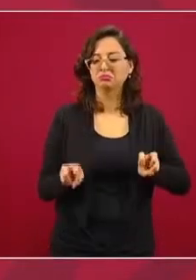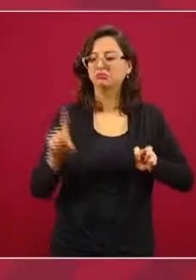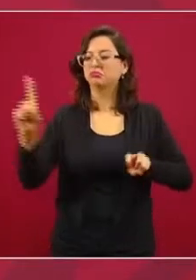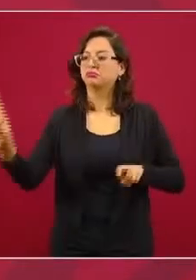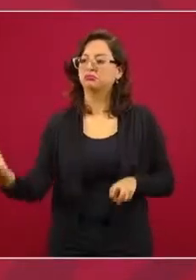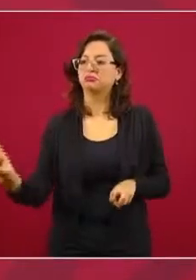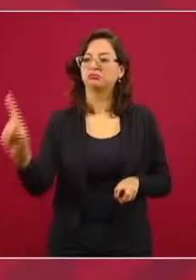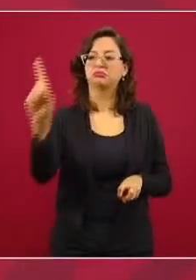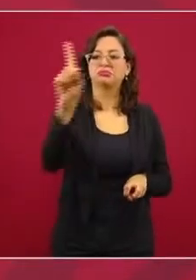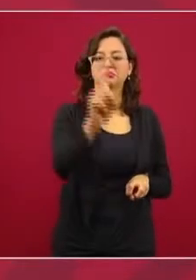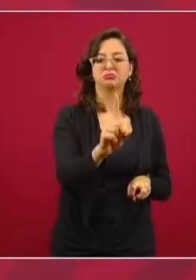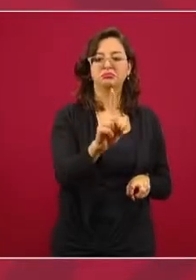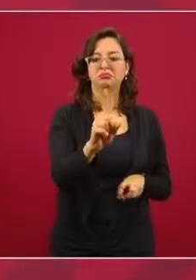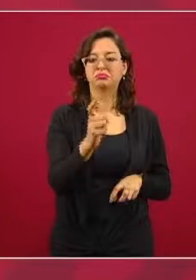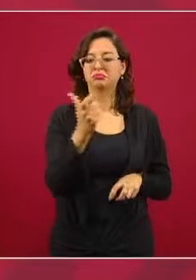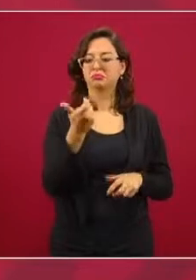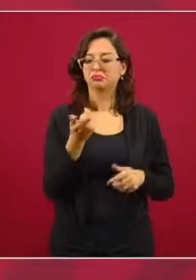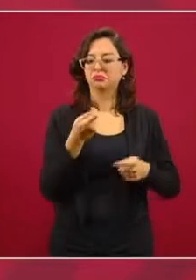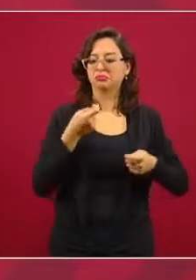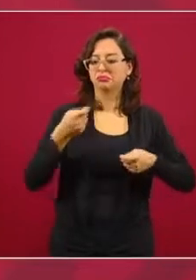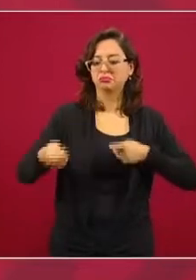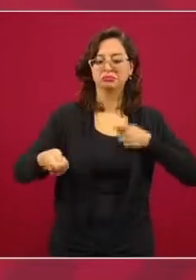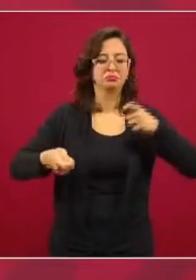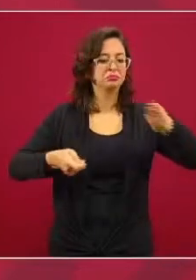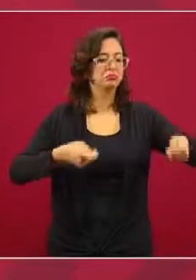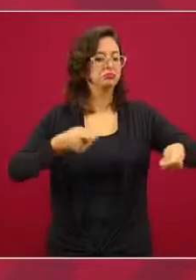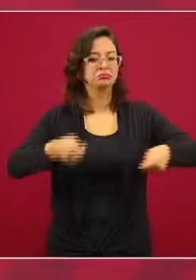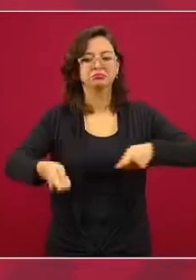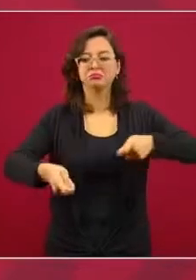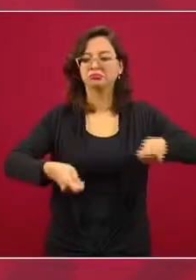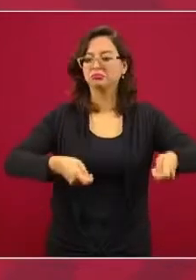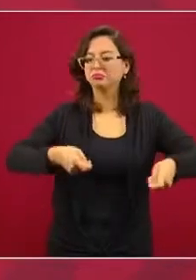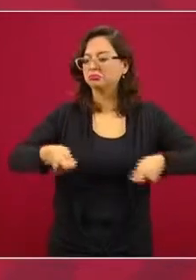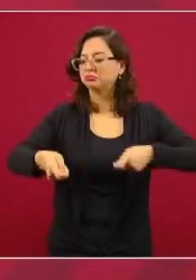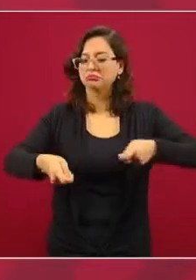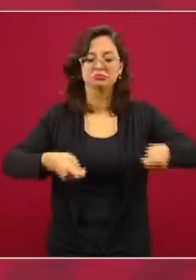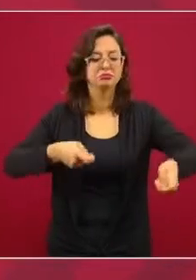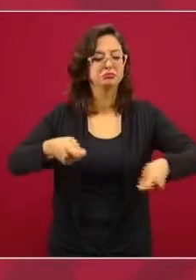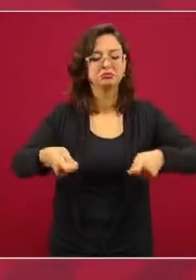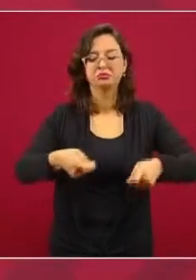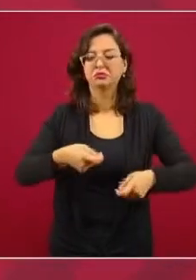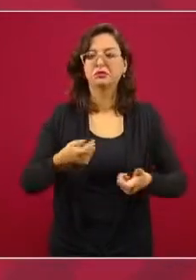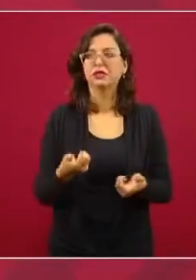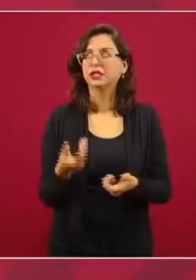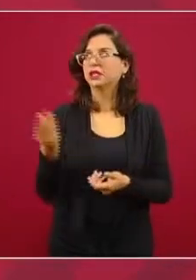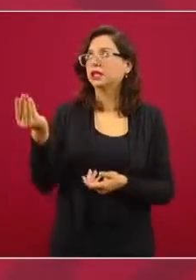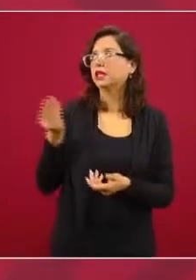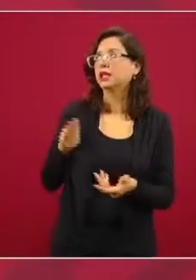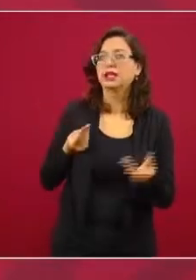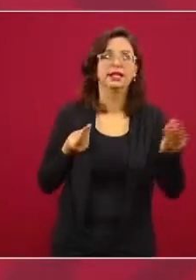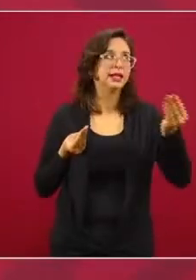pues iba entregando a cada uno de los que iba.